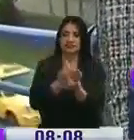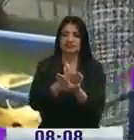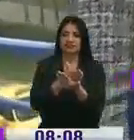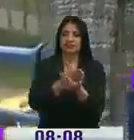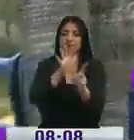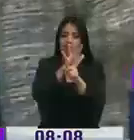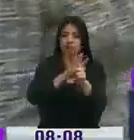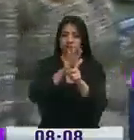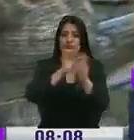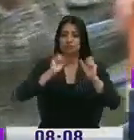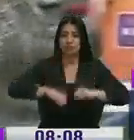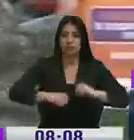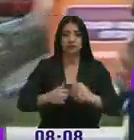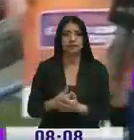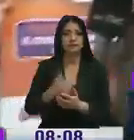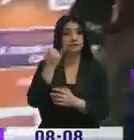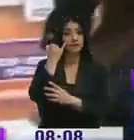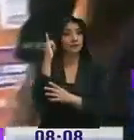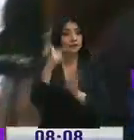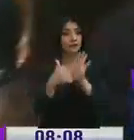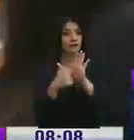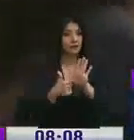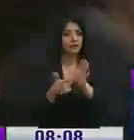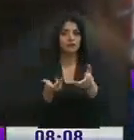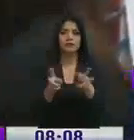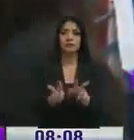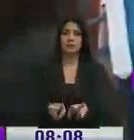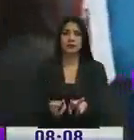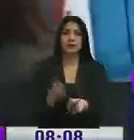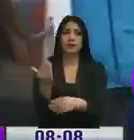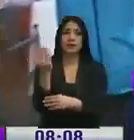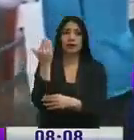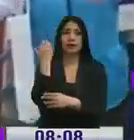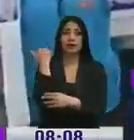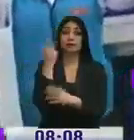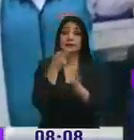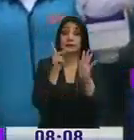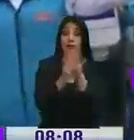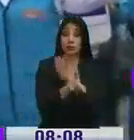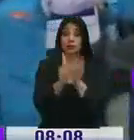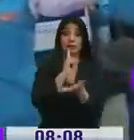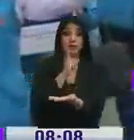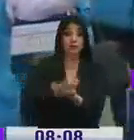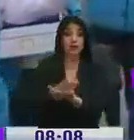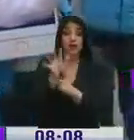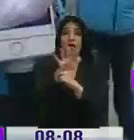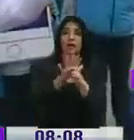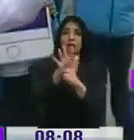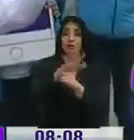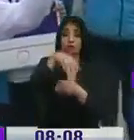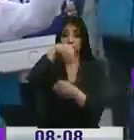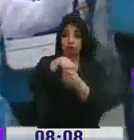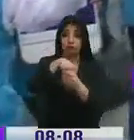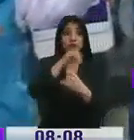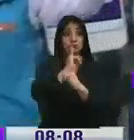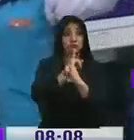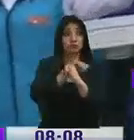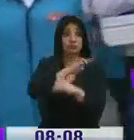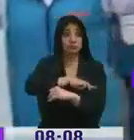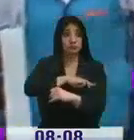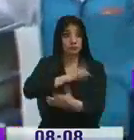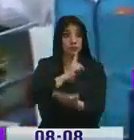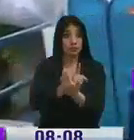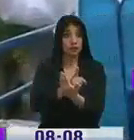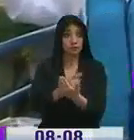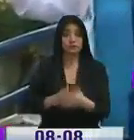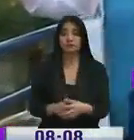iniciativa, además de sentar un ejemplo, no es porque se ha presentado algún tipo de denuncia de acoso dentro de las instancias municipales? Bueno,